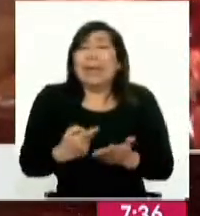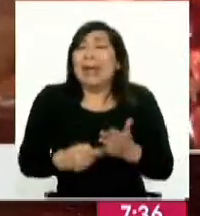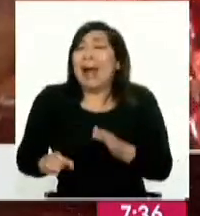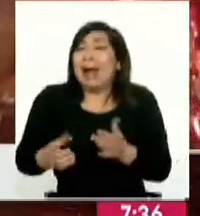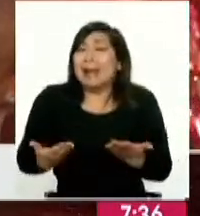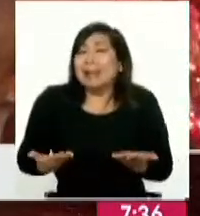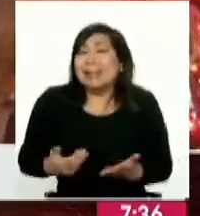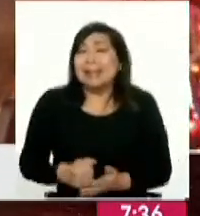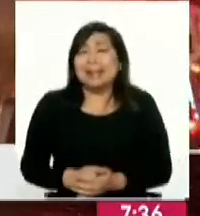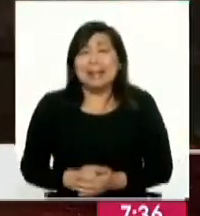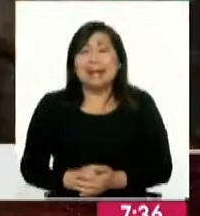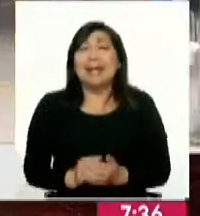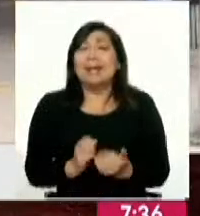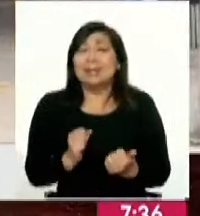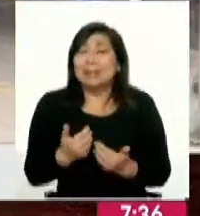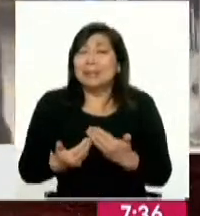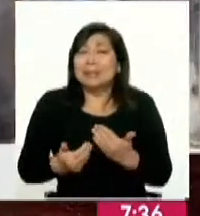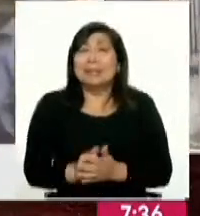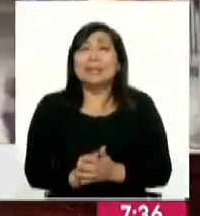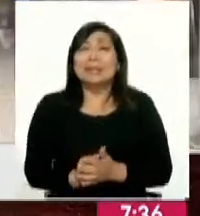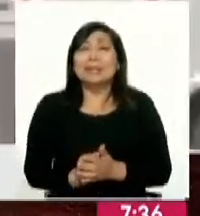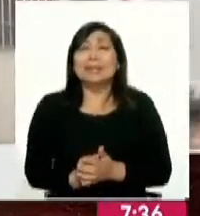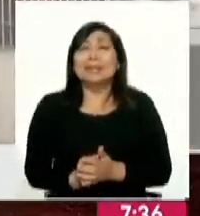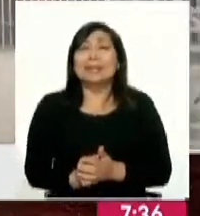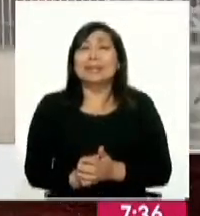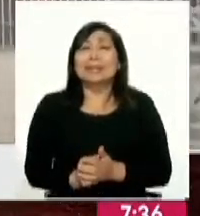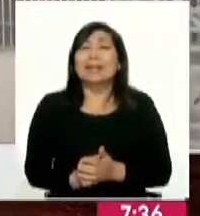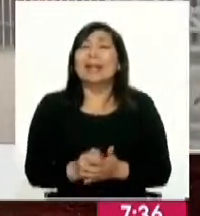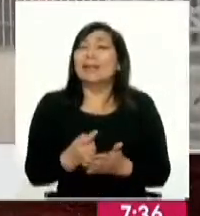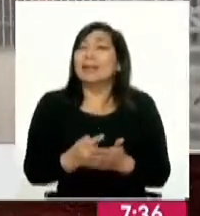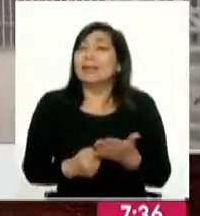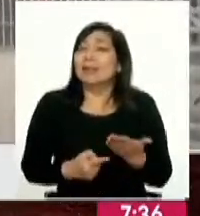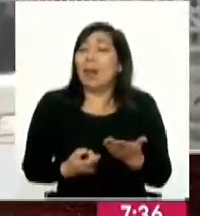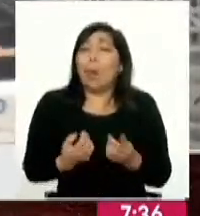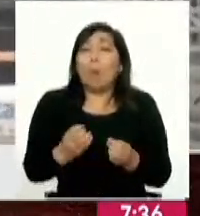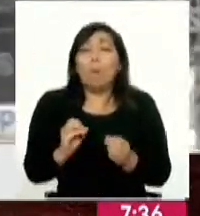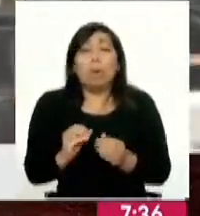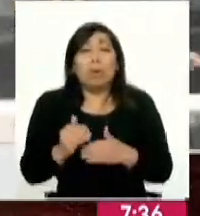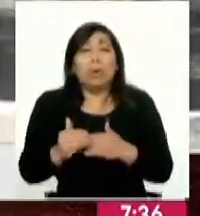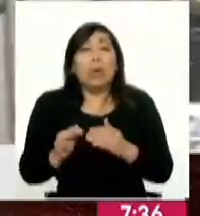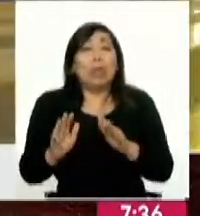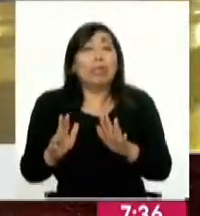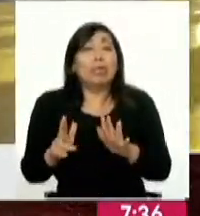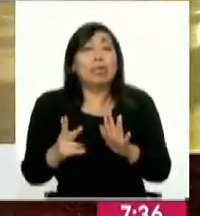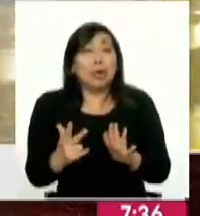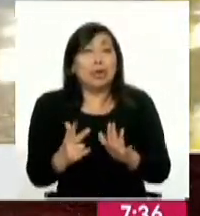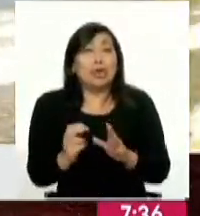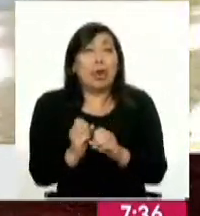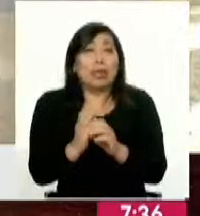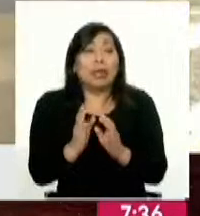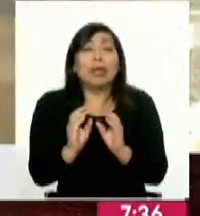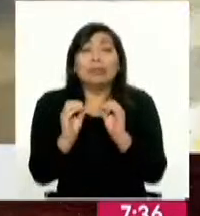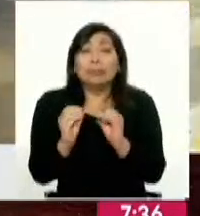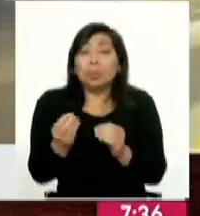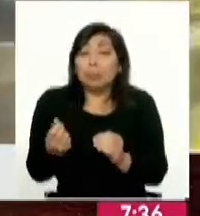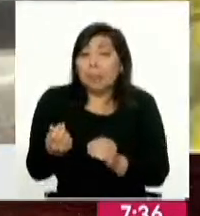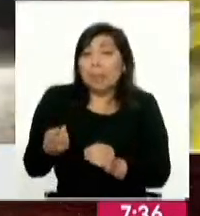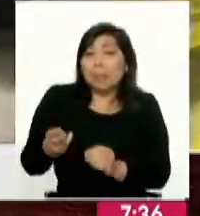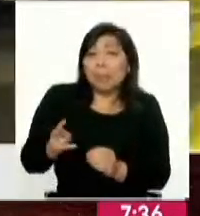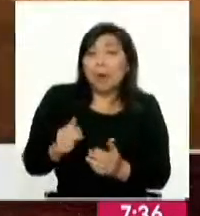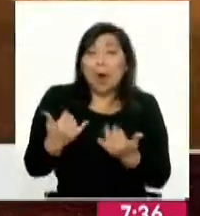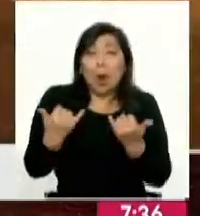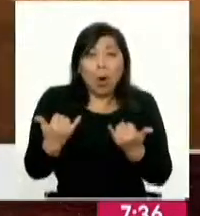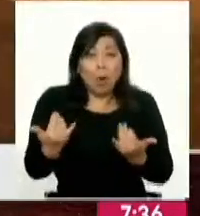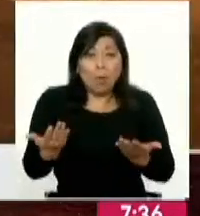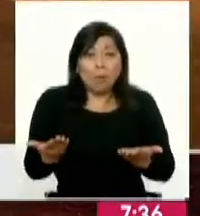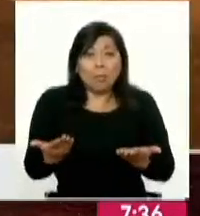considera, y ahí traslado la primera pregunta, que transcurridos 18 días que se le ha subido el pasaje, y